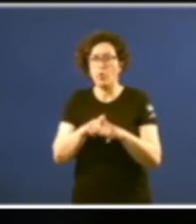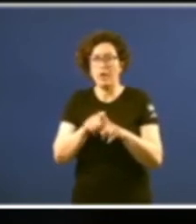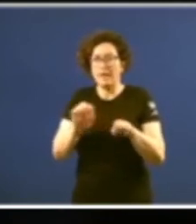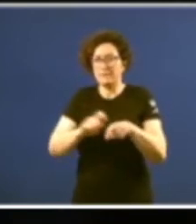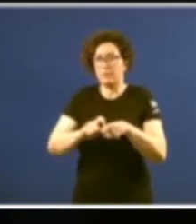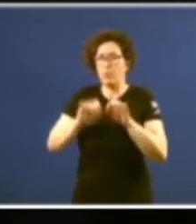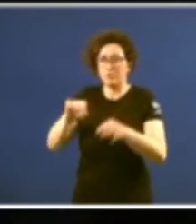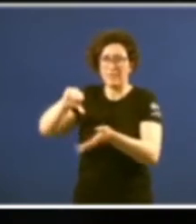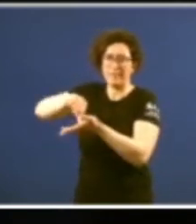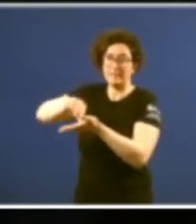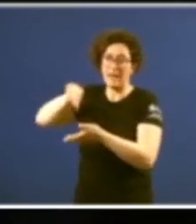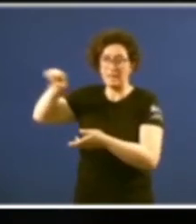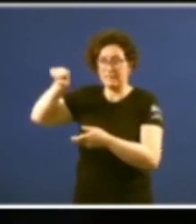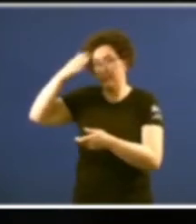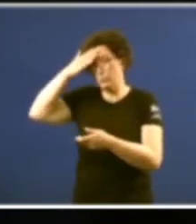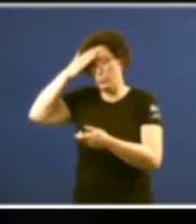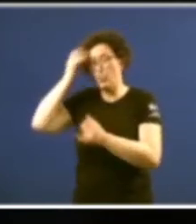vengo que facía o